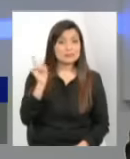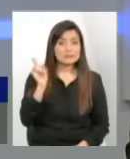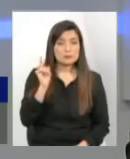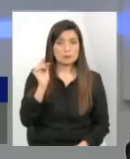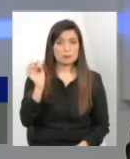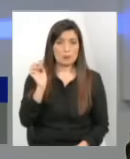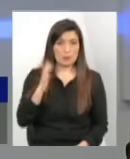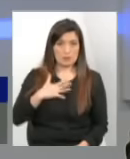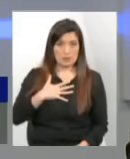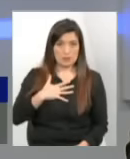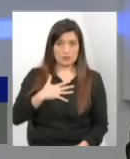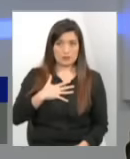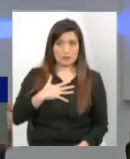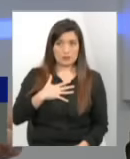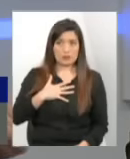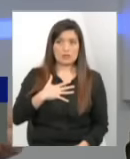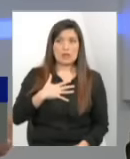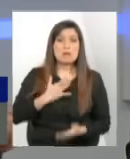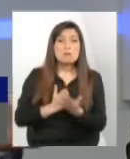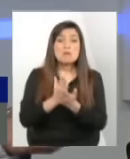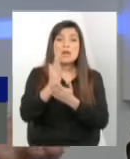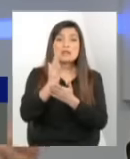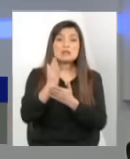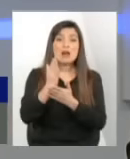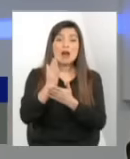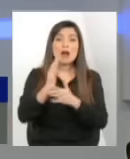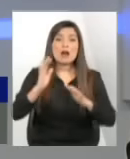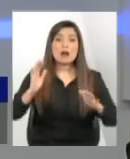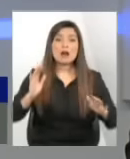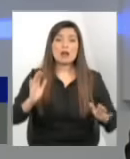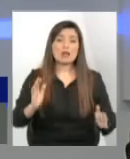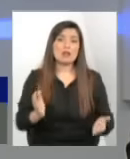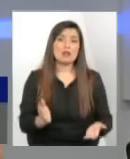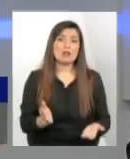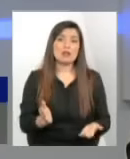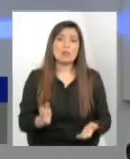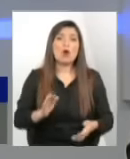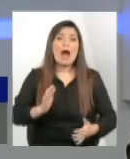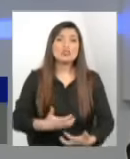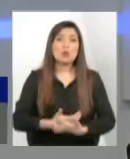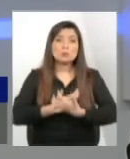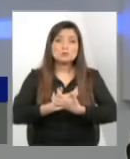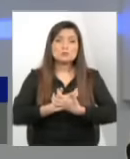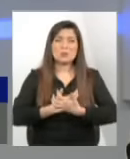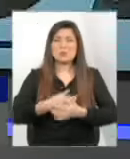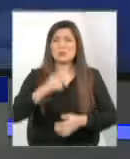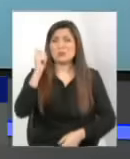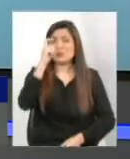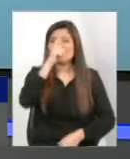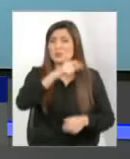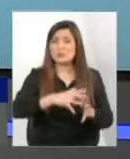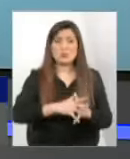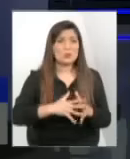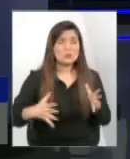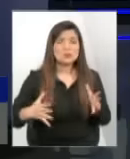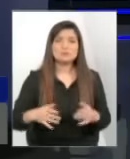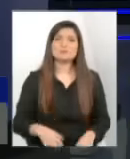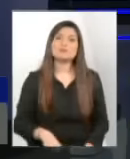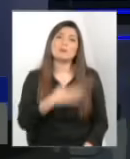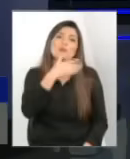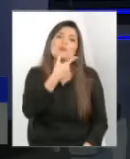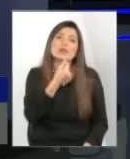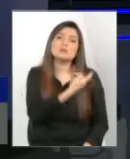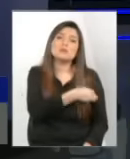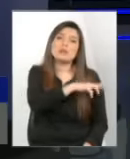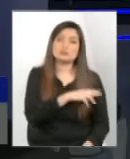adopción le habría costado mucho, muchísimo. Entonces la mejora va a delinarte. Claro. ¿Se pueden producir adopciones ilegales se han producido? Yo sabía,